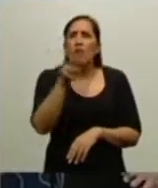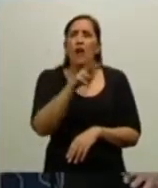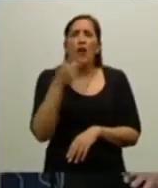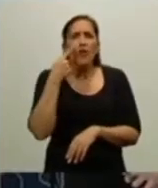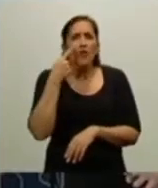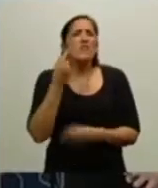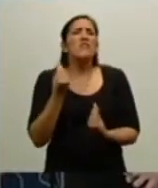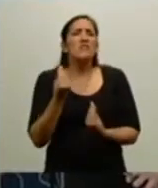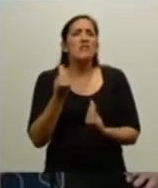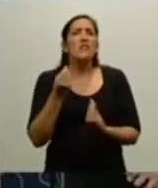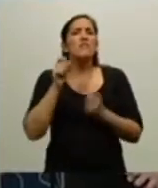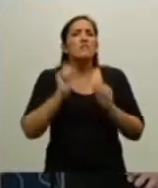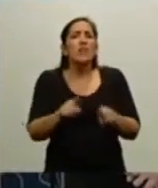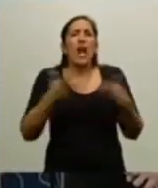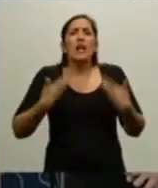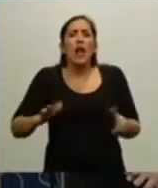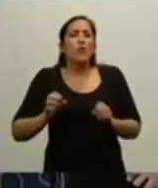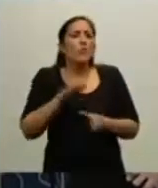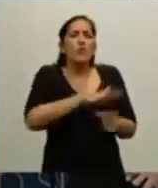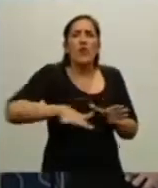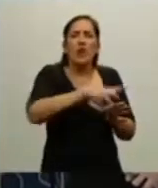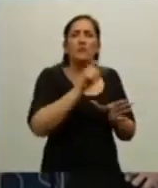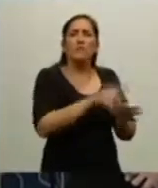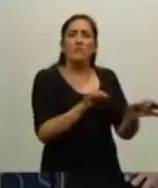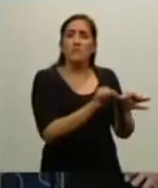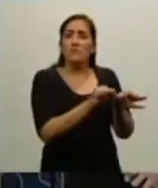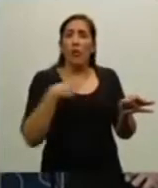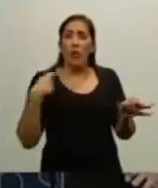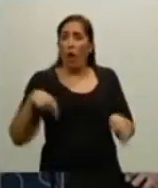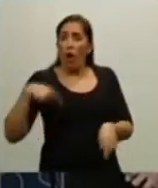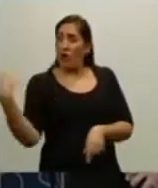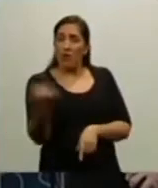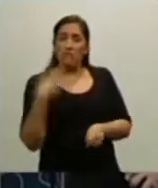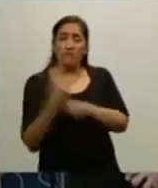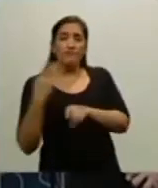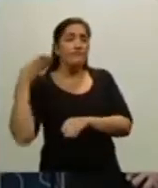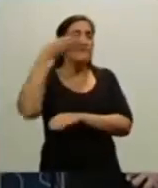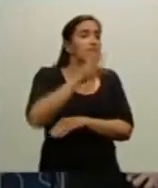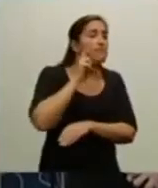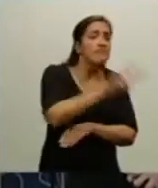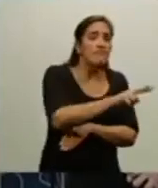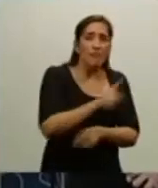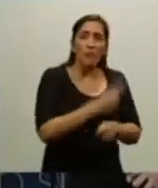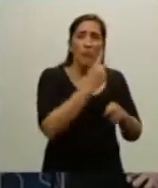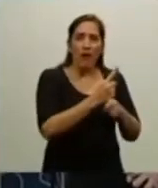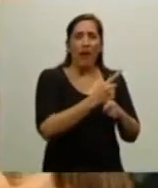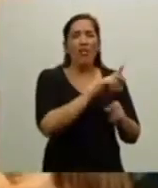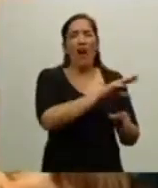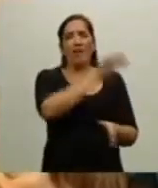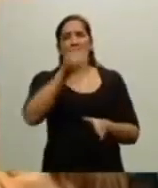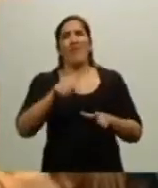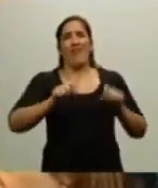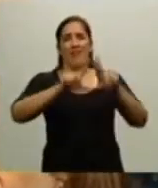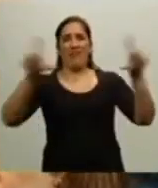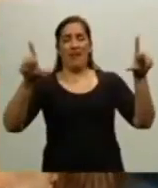cuales hoy estamos privados. Quiero agradecer también el invalorable